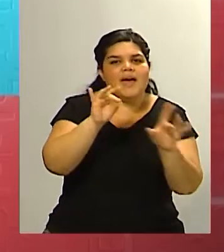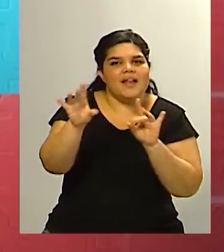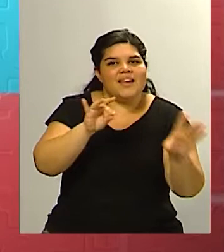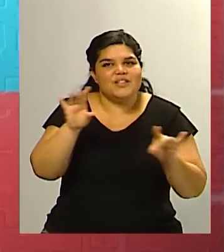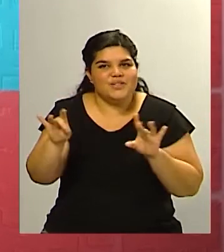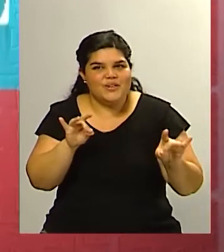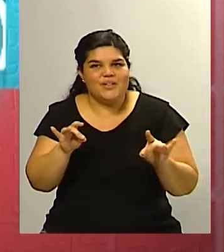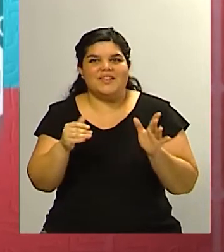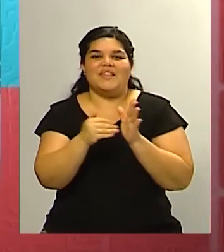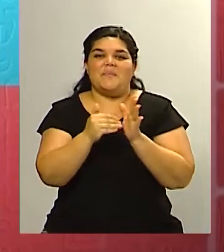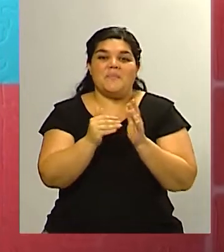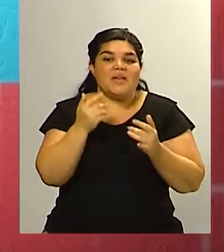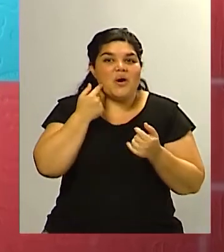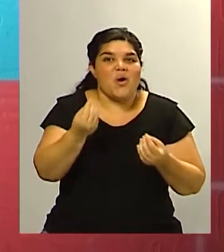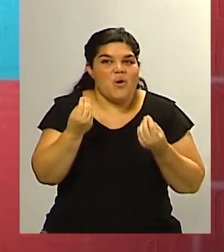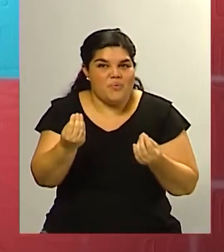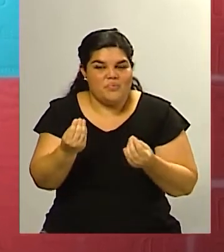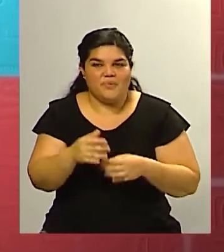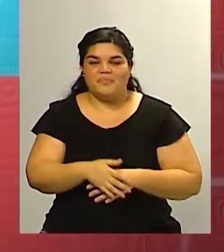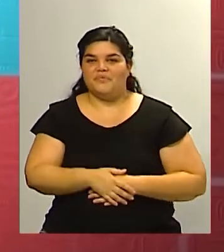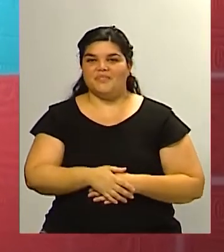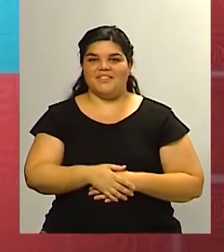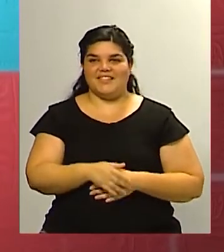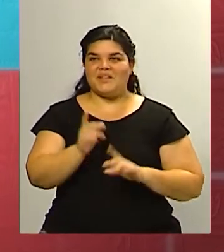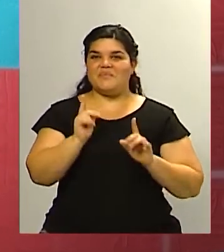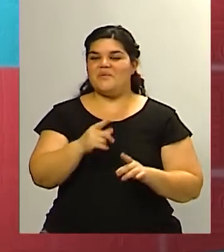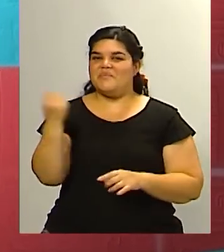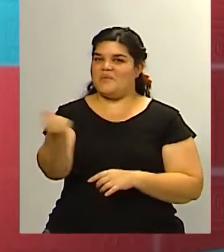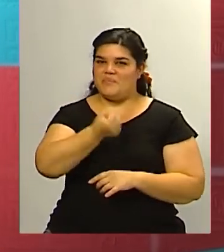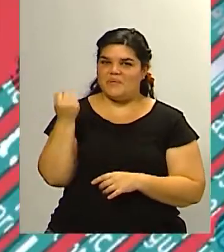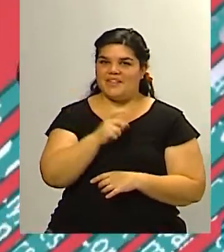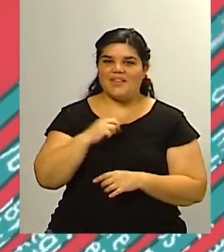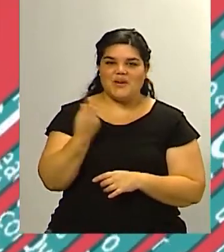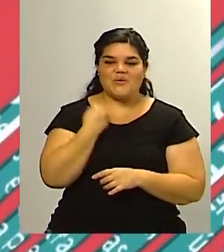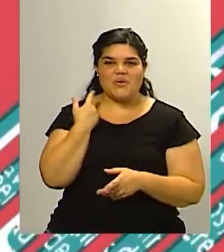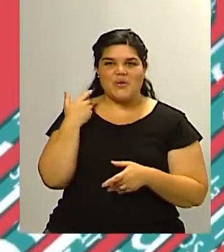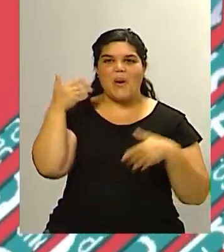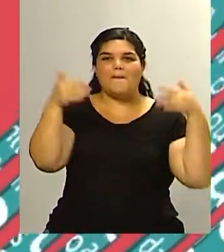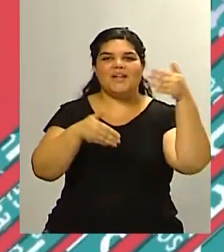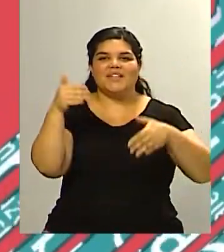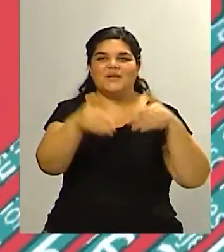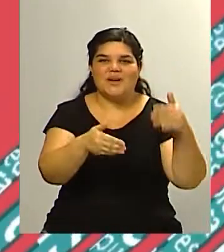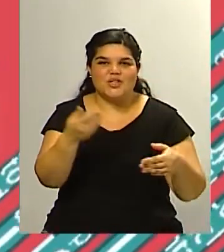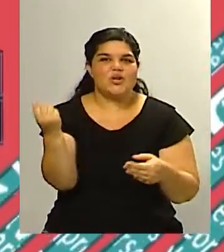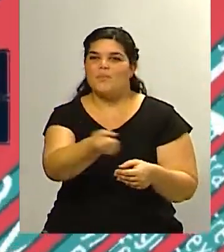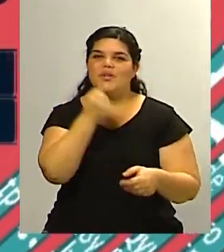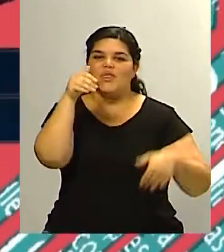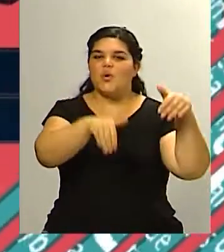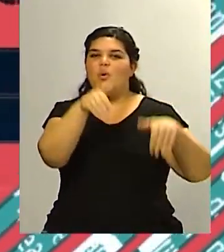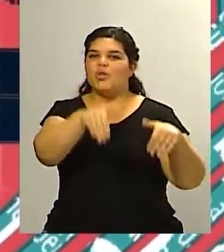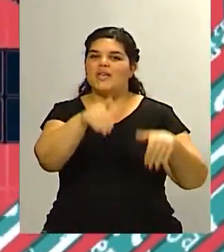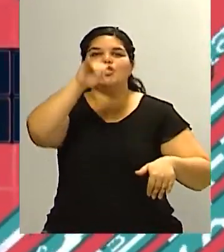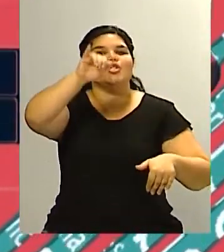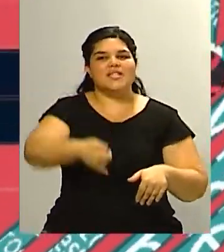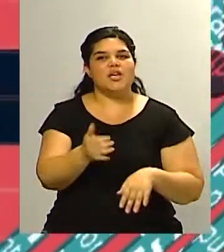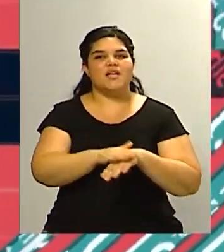esté a la altura de la expectativa y no dejar de entender que es importante nuestra participación en cada una de las elecciones que se vayan dando el